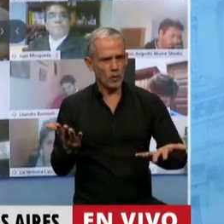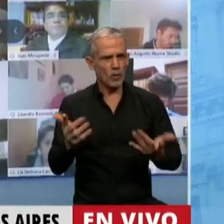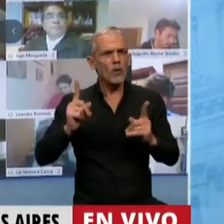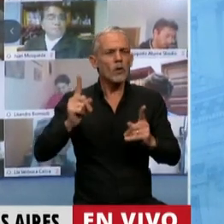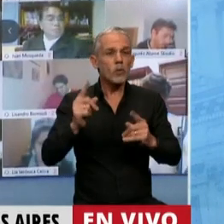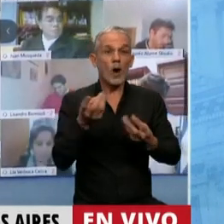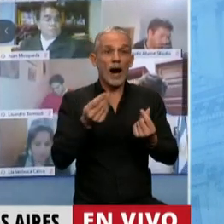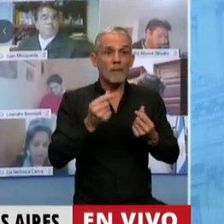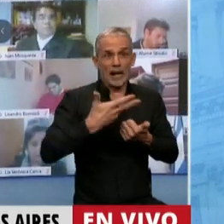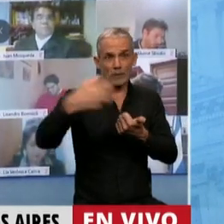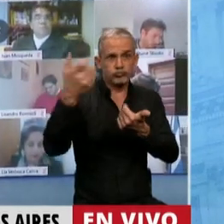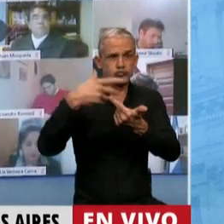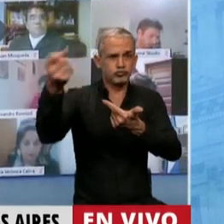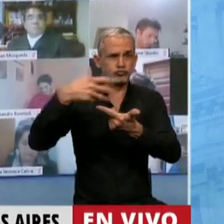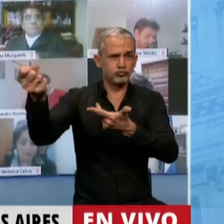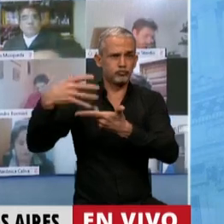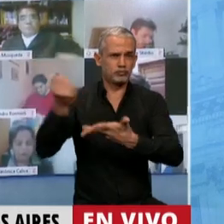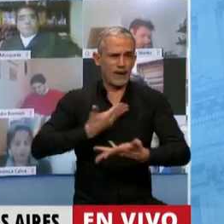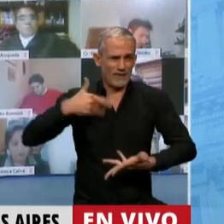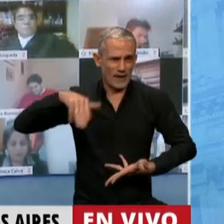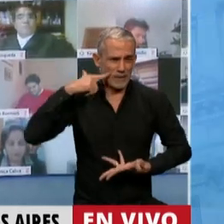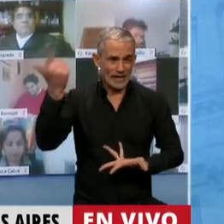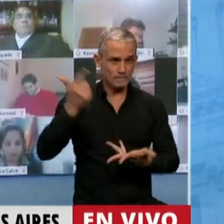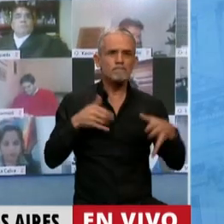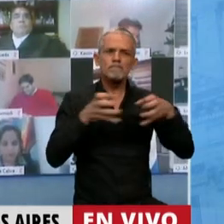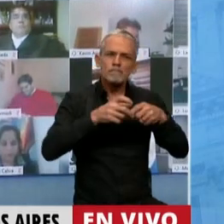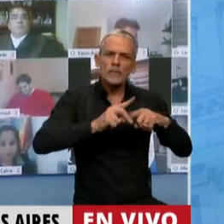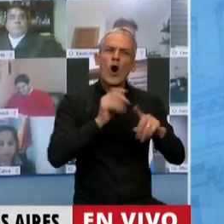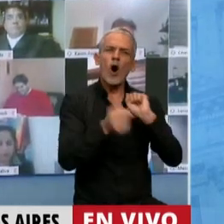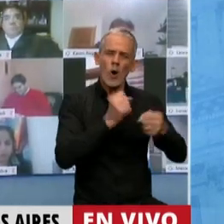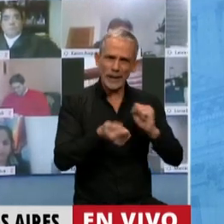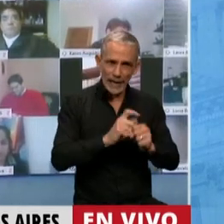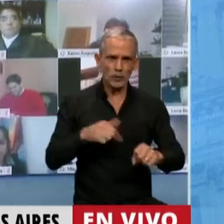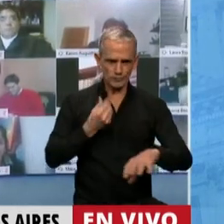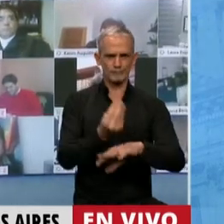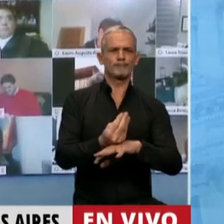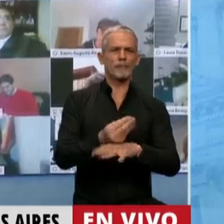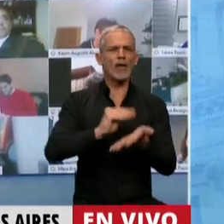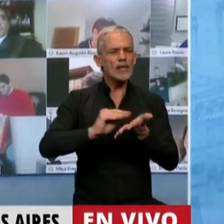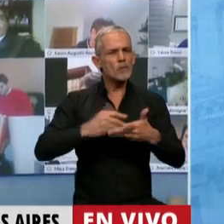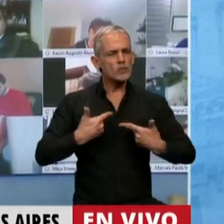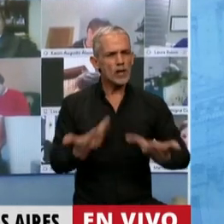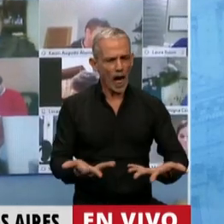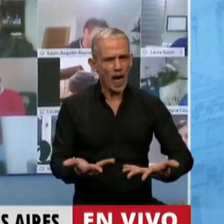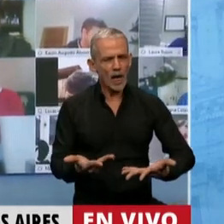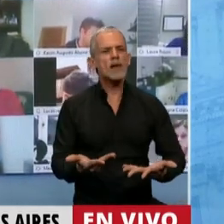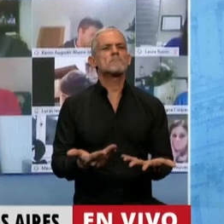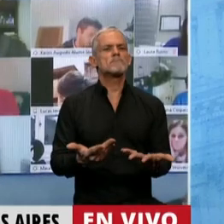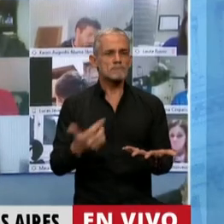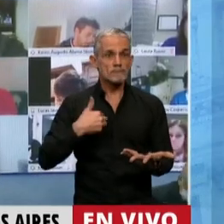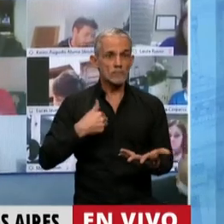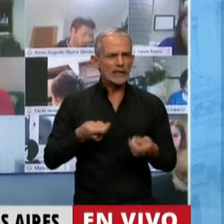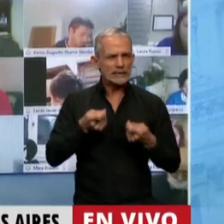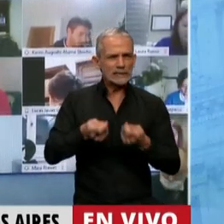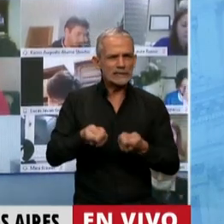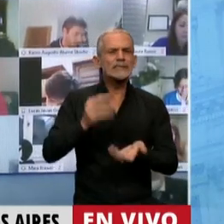los recursos del país. Nosotros desde el Partido Obrero, desde la banca que ocupo, justamente insistimos con